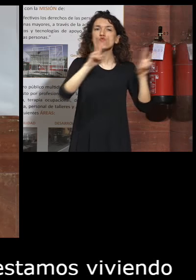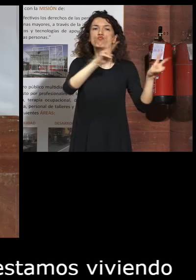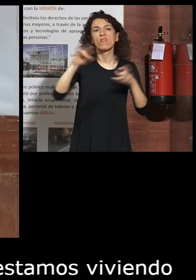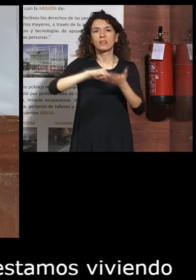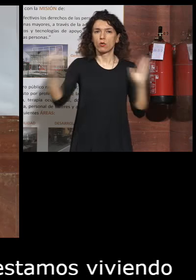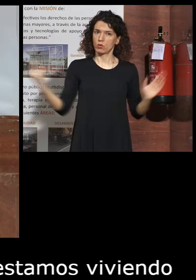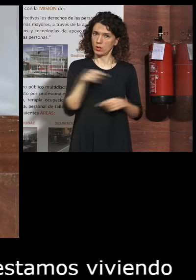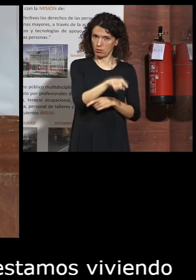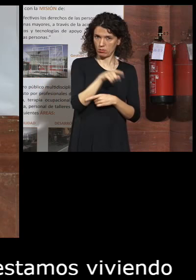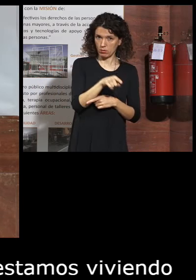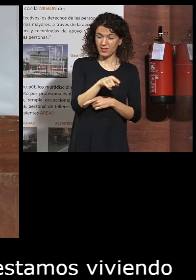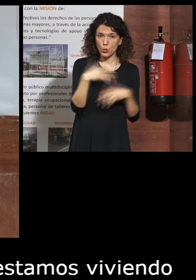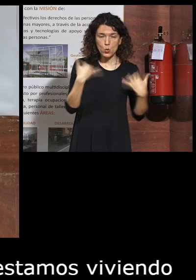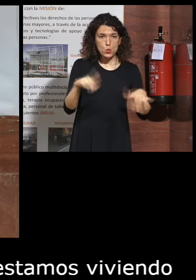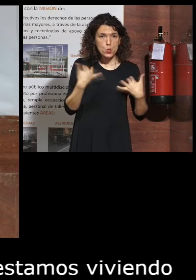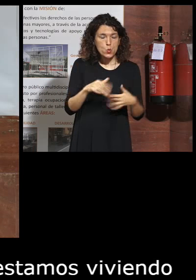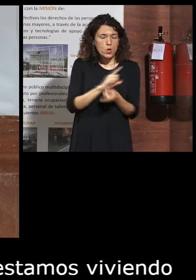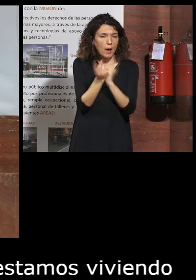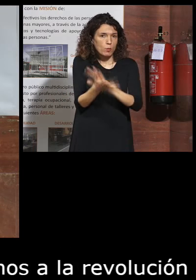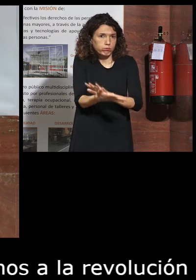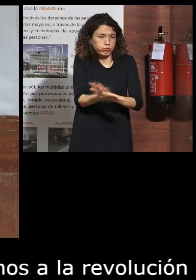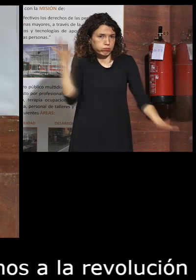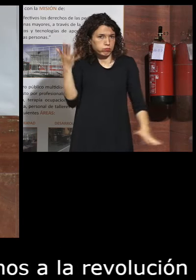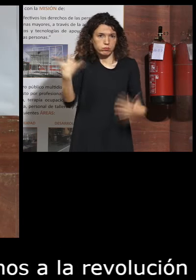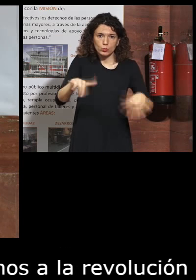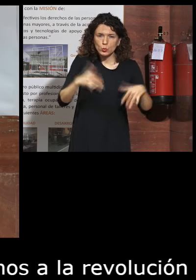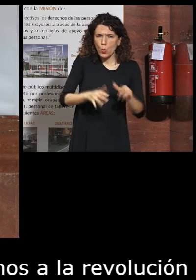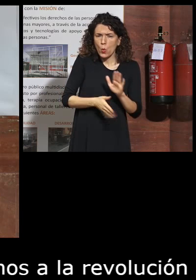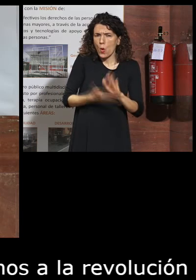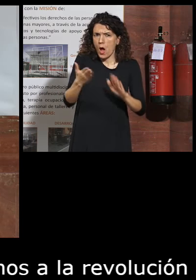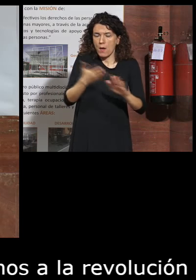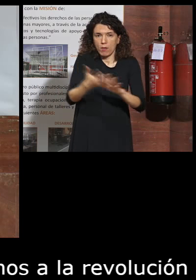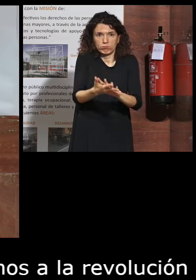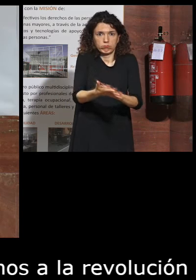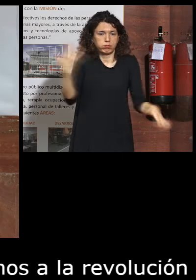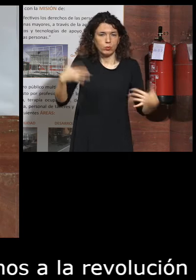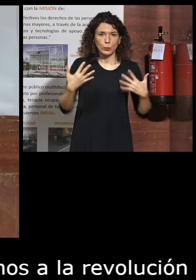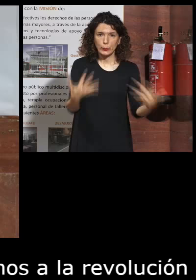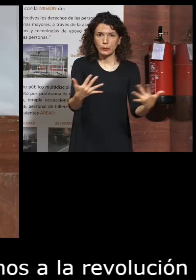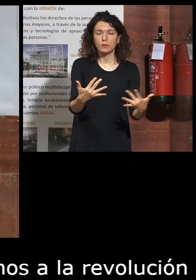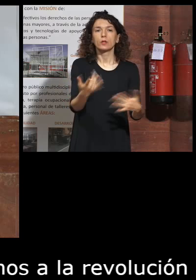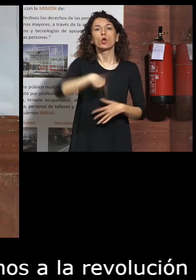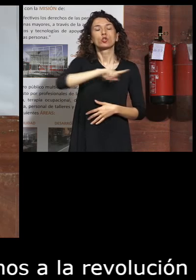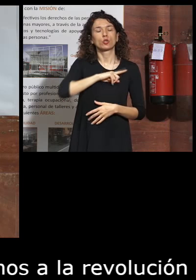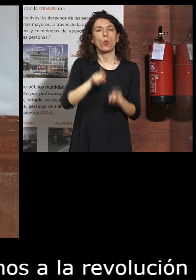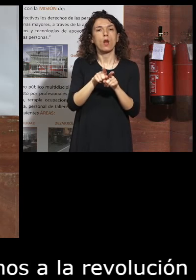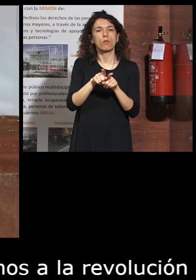tecnologías. Y es tan rápido el cambio, está siendo tan vertiginoso, que nos vemos obligados,